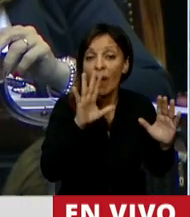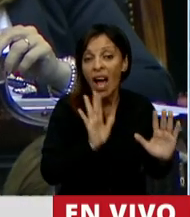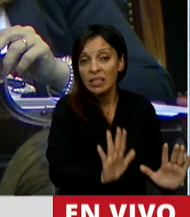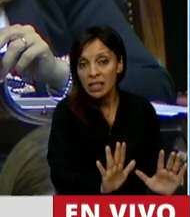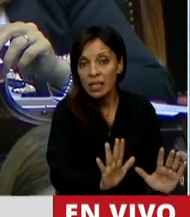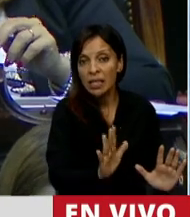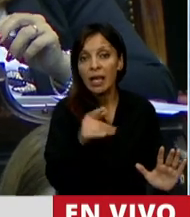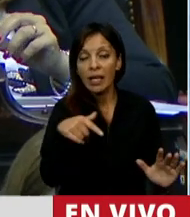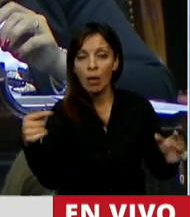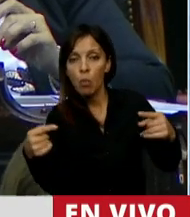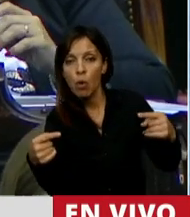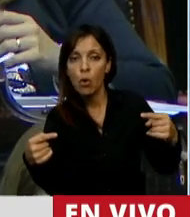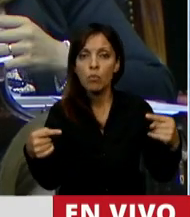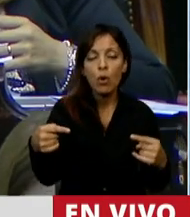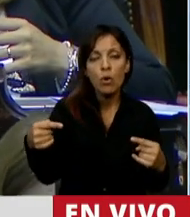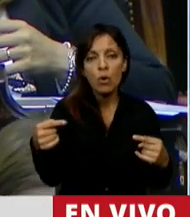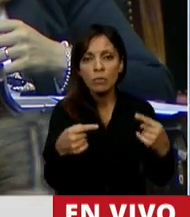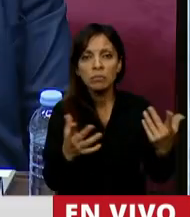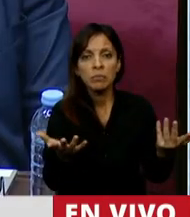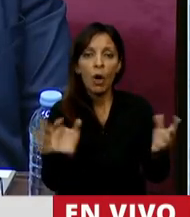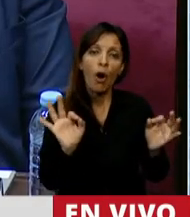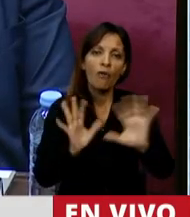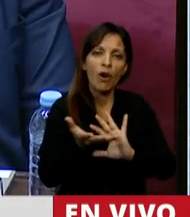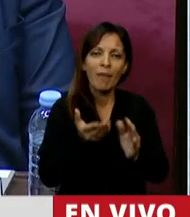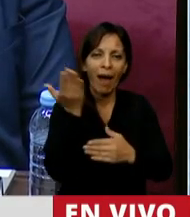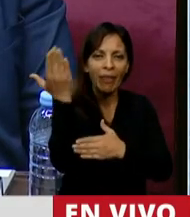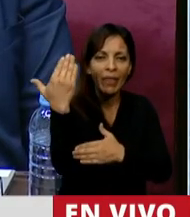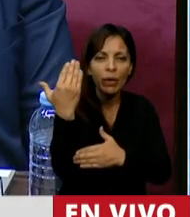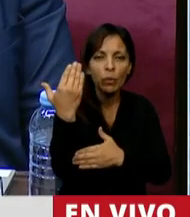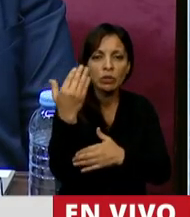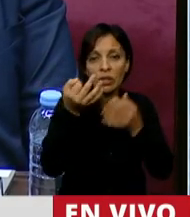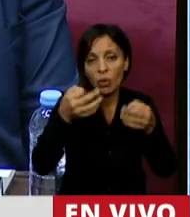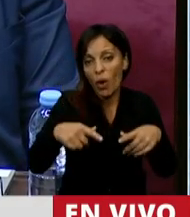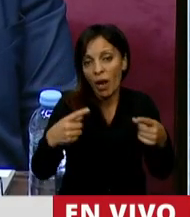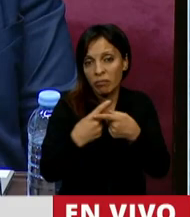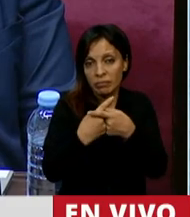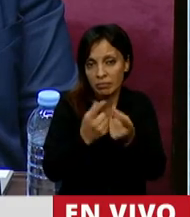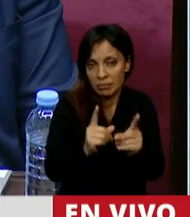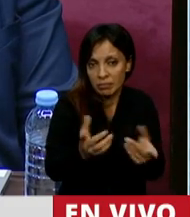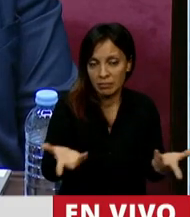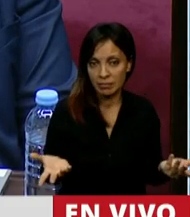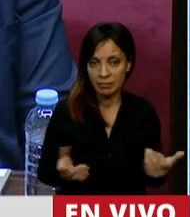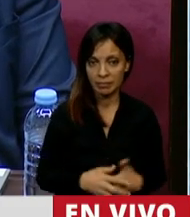contrariedades o estos discursos que tenemos no se estarían subsitando.